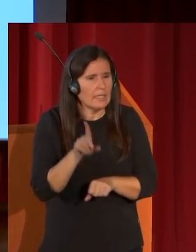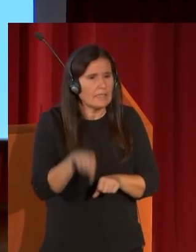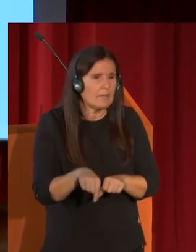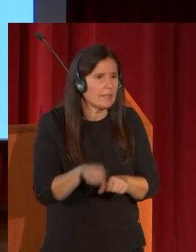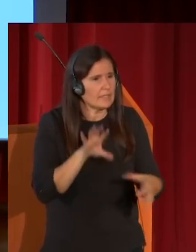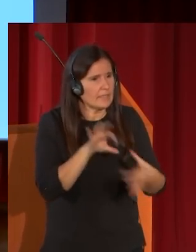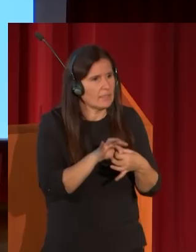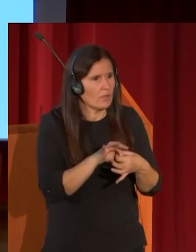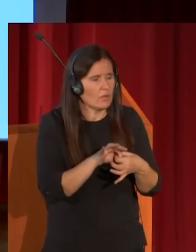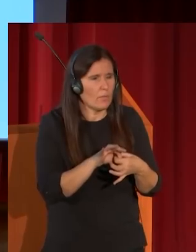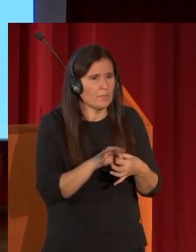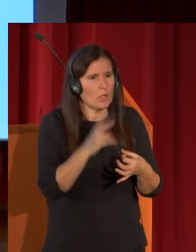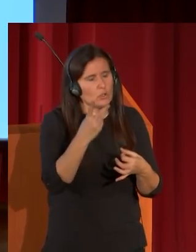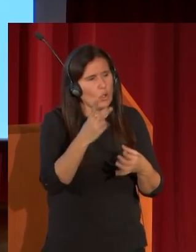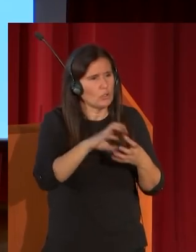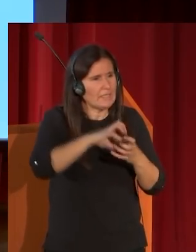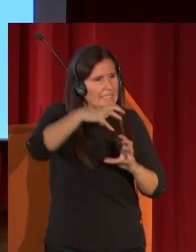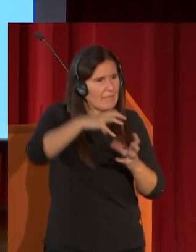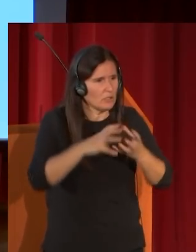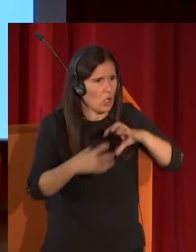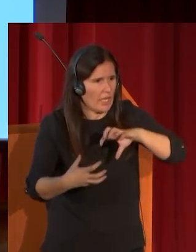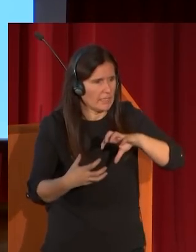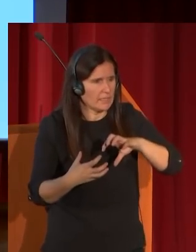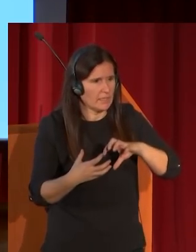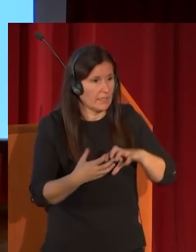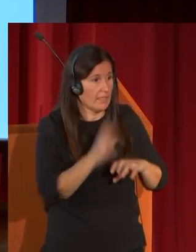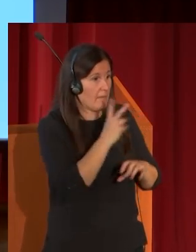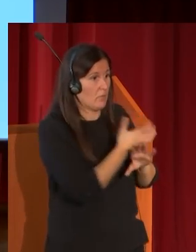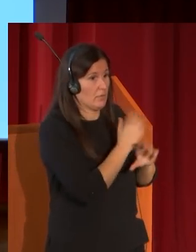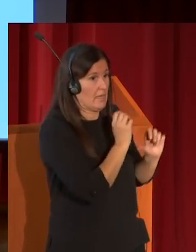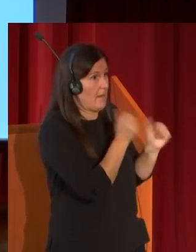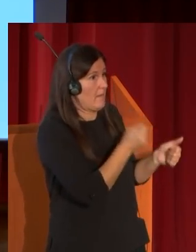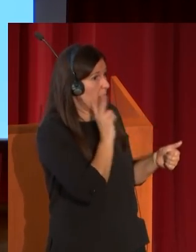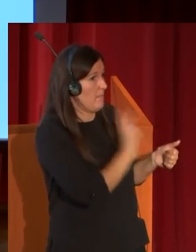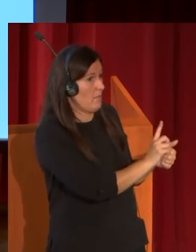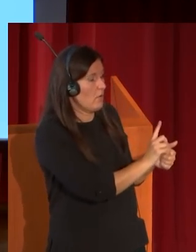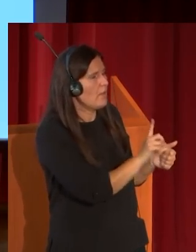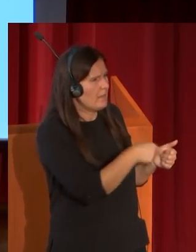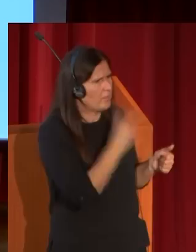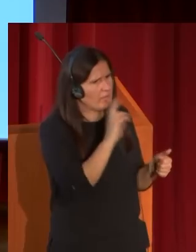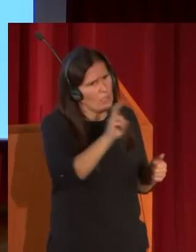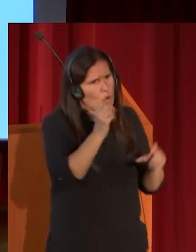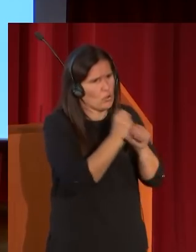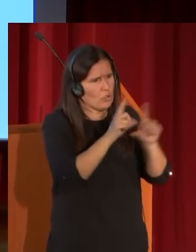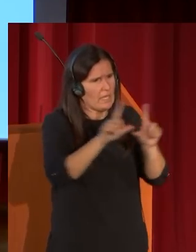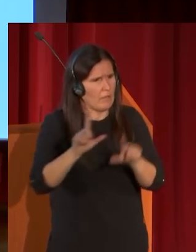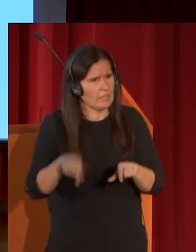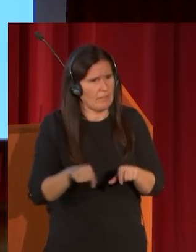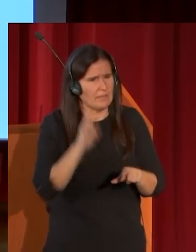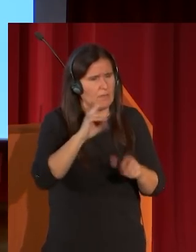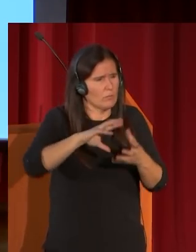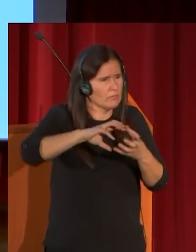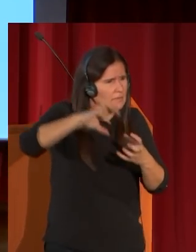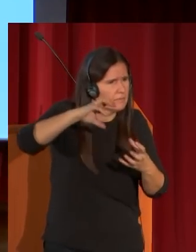sentido de bidimensionalidad que vemos sobre todo en el primer término y que luego se aprecia en otros trabajos suyos